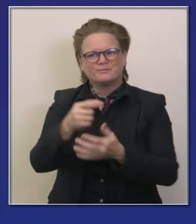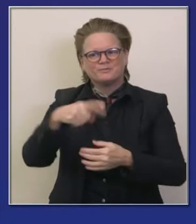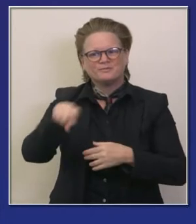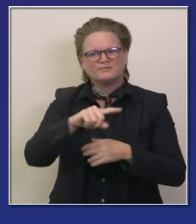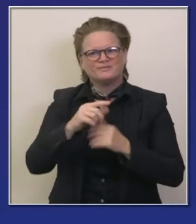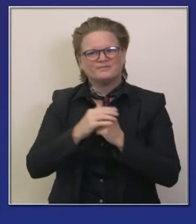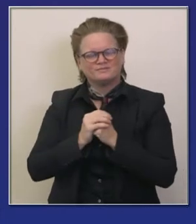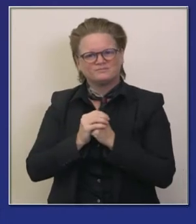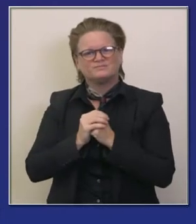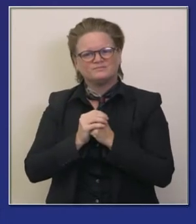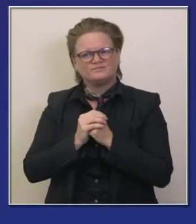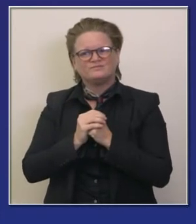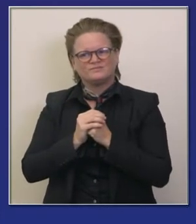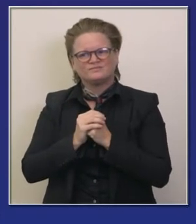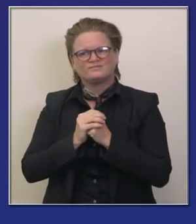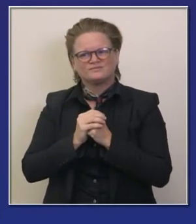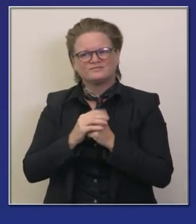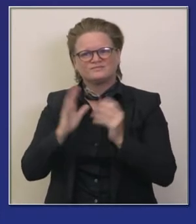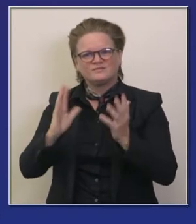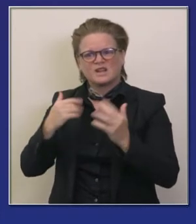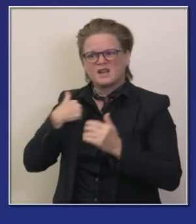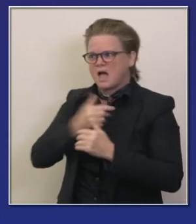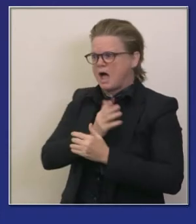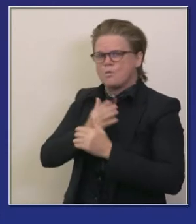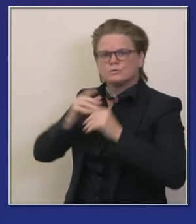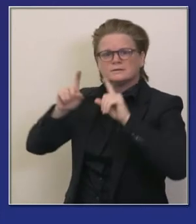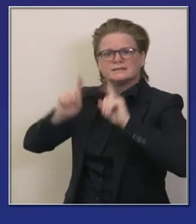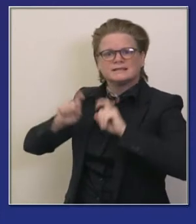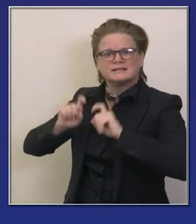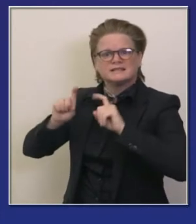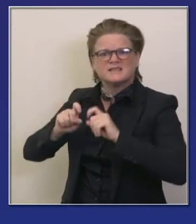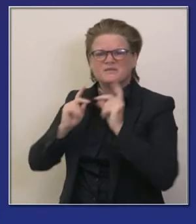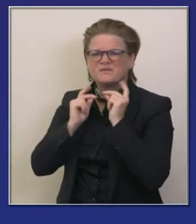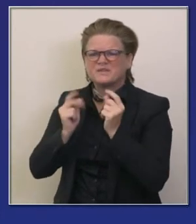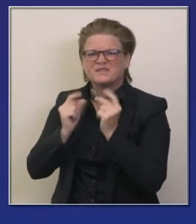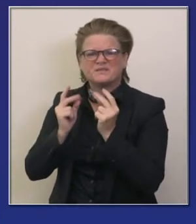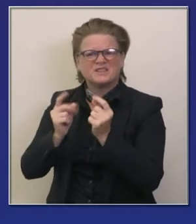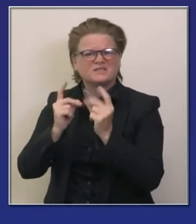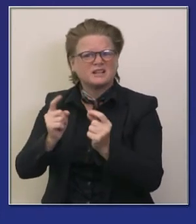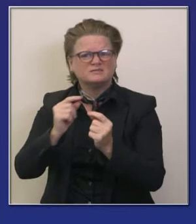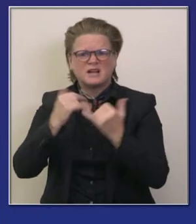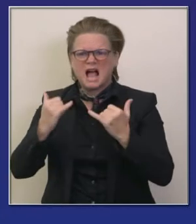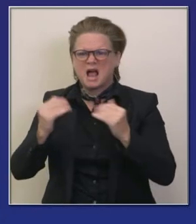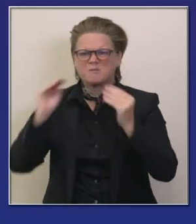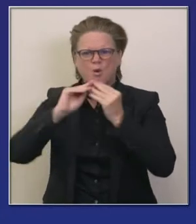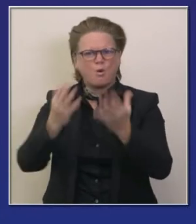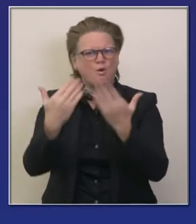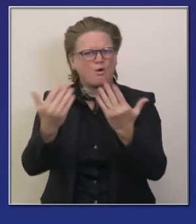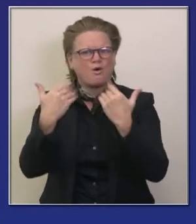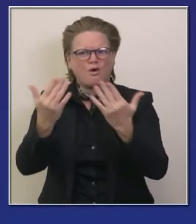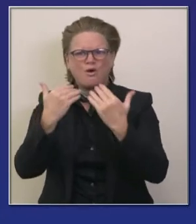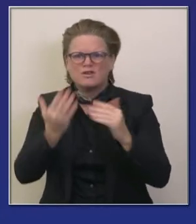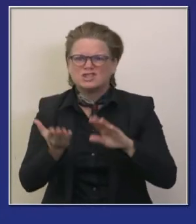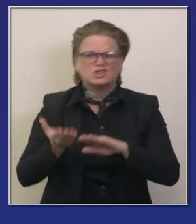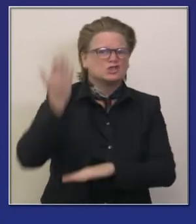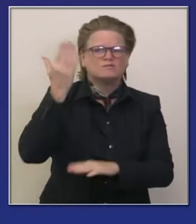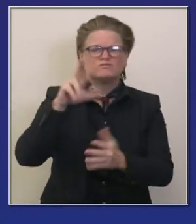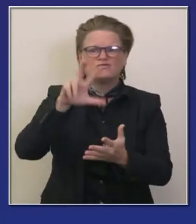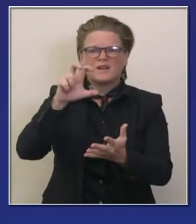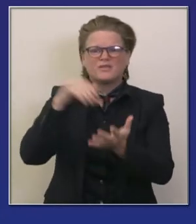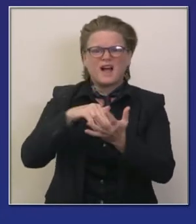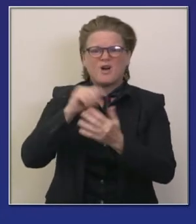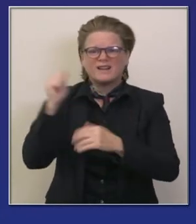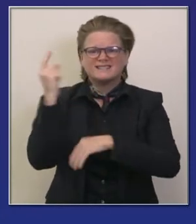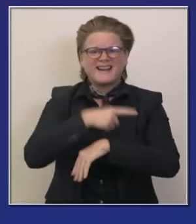california que llega oportunamente ahora que hemos visto lo que hemos experimentado desde hace varios meses estamos